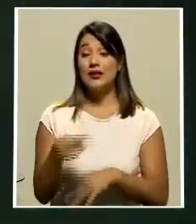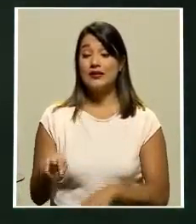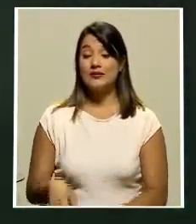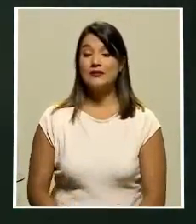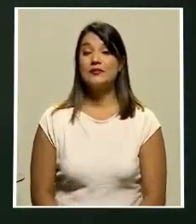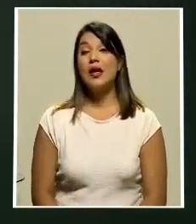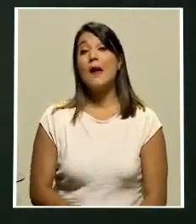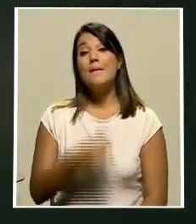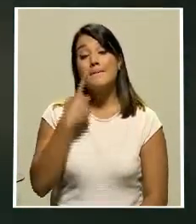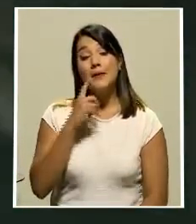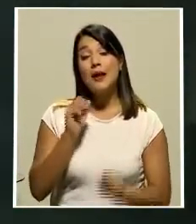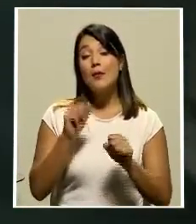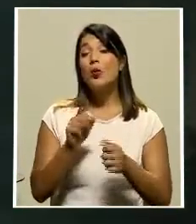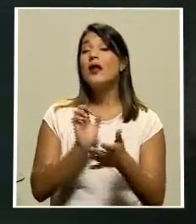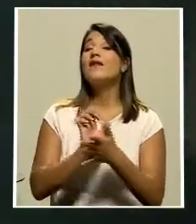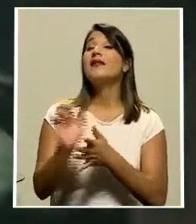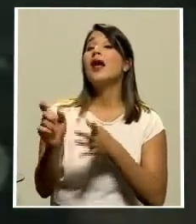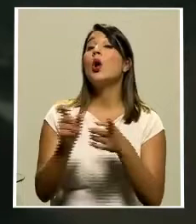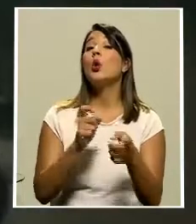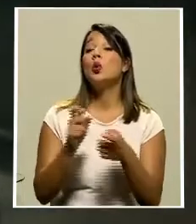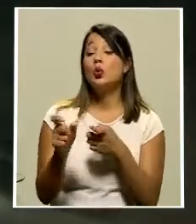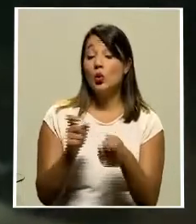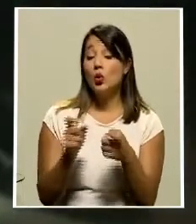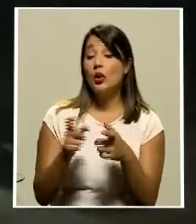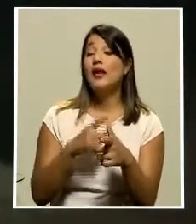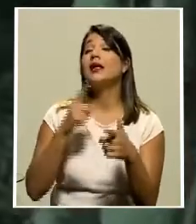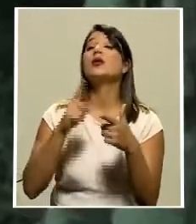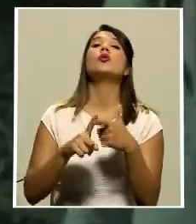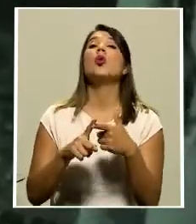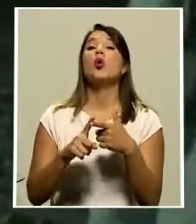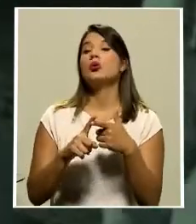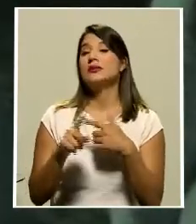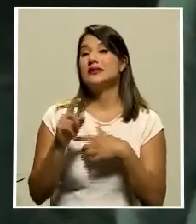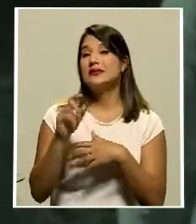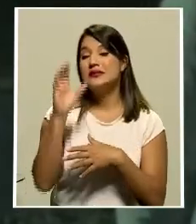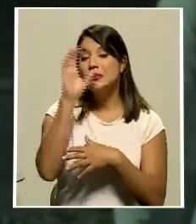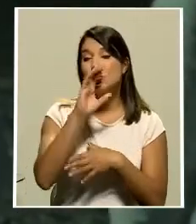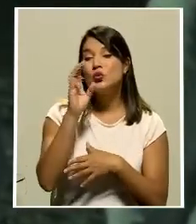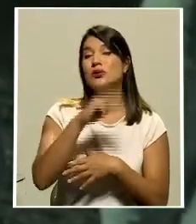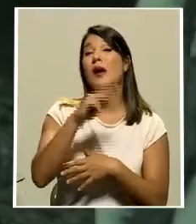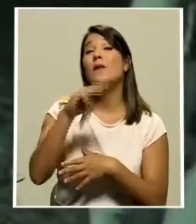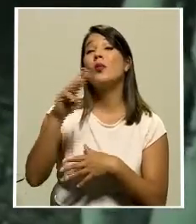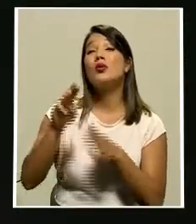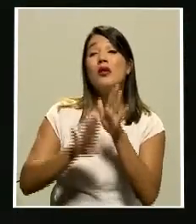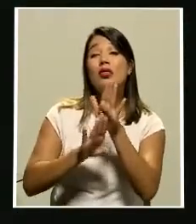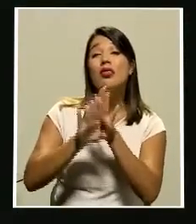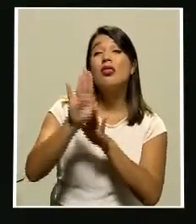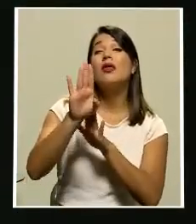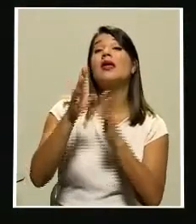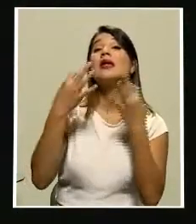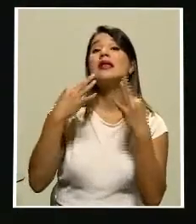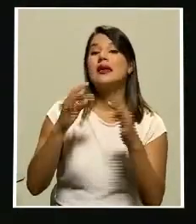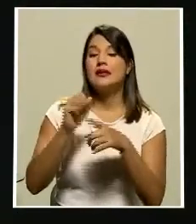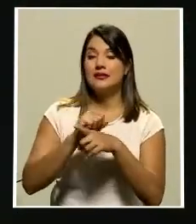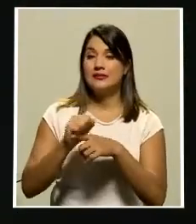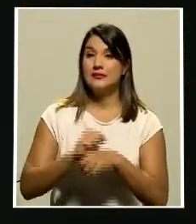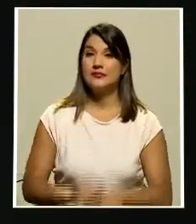para evitar los controles policiales se aventuran por senderos de gran altitud que suelen ser transitados por alpinistas